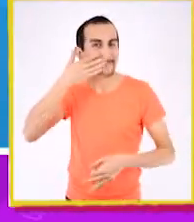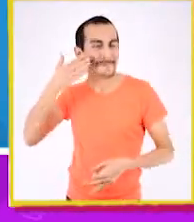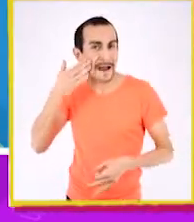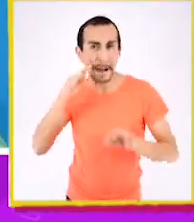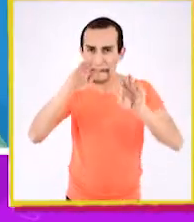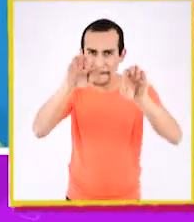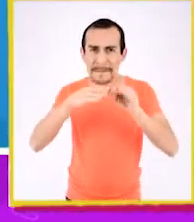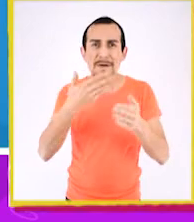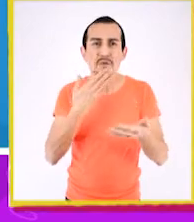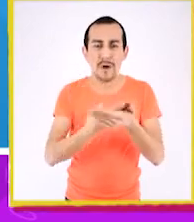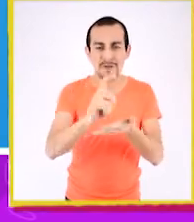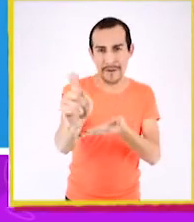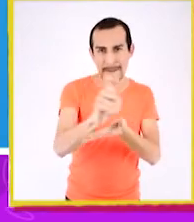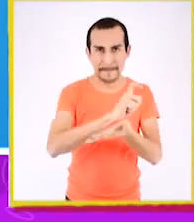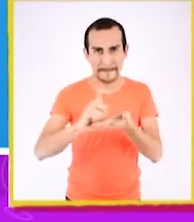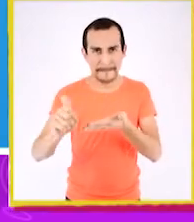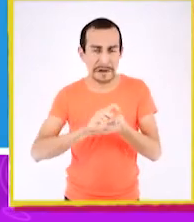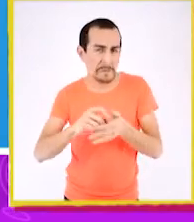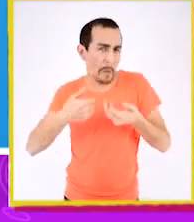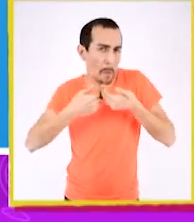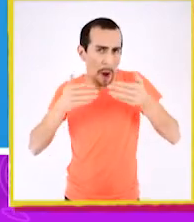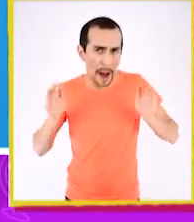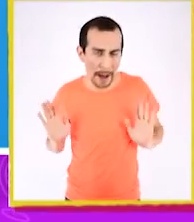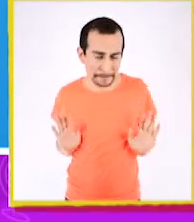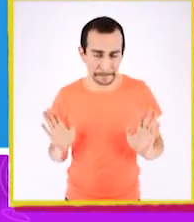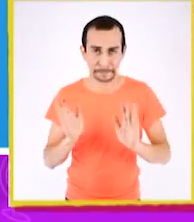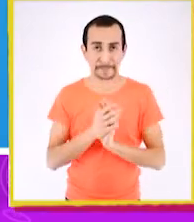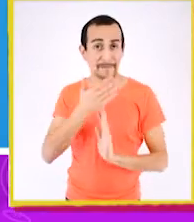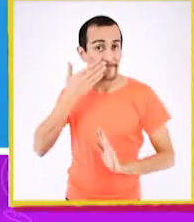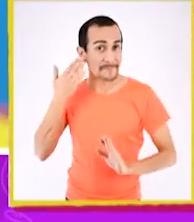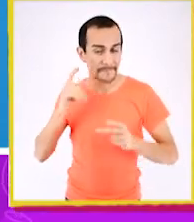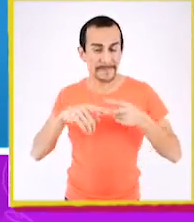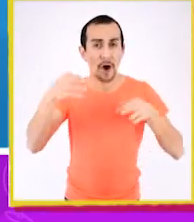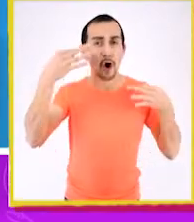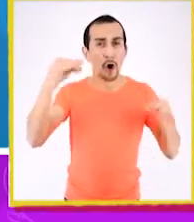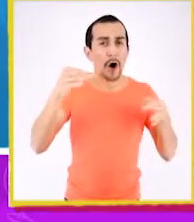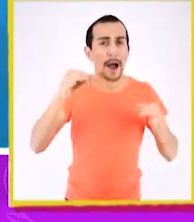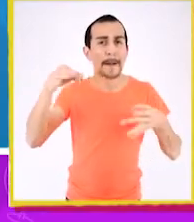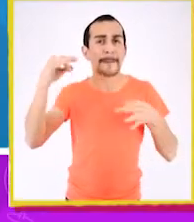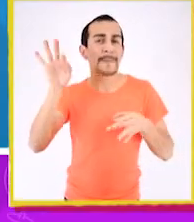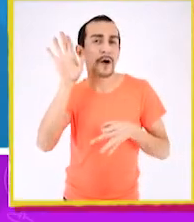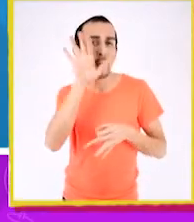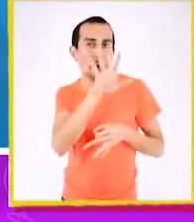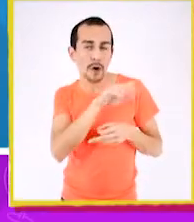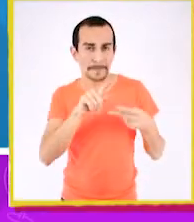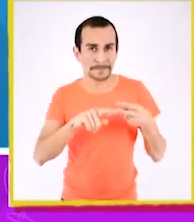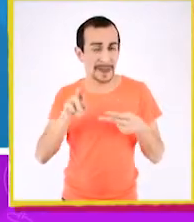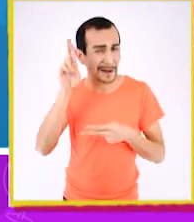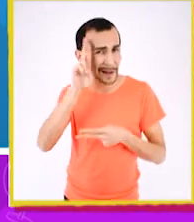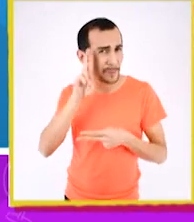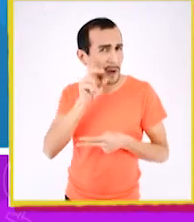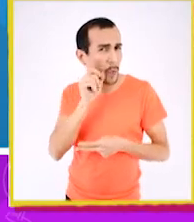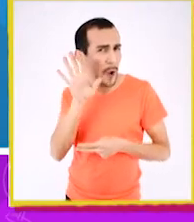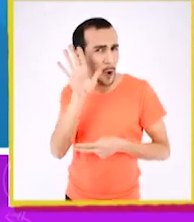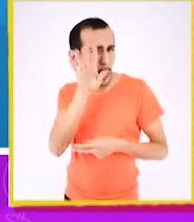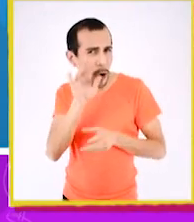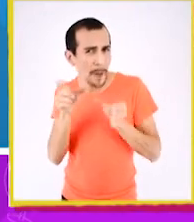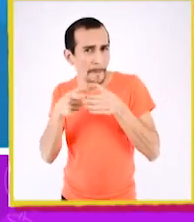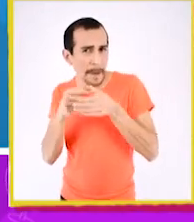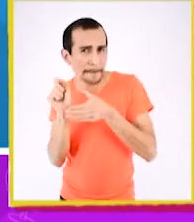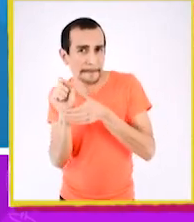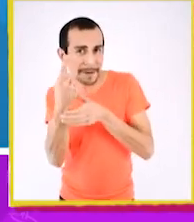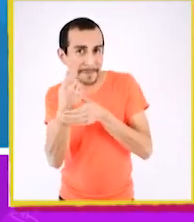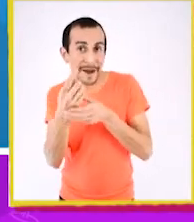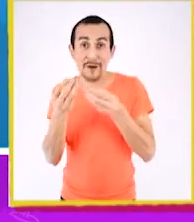papel blanco, de esas que tienen para imprimir, común y corriente. Hojas de papel de colores. ¿Recuerdan los colores